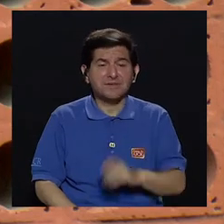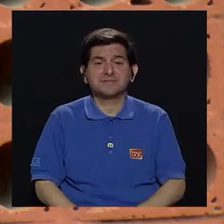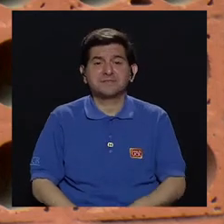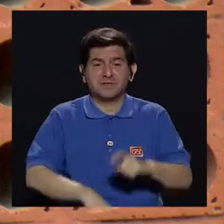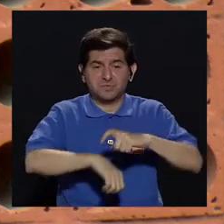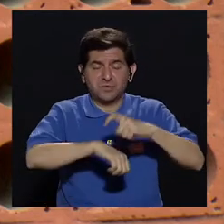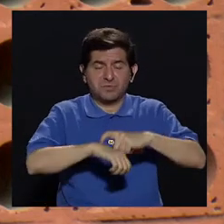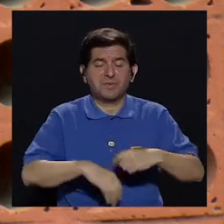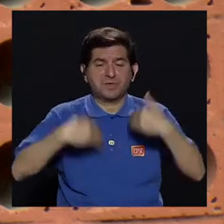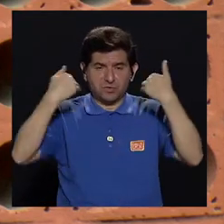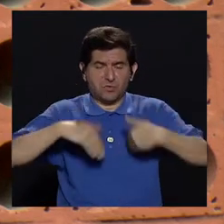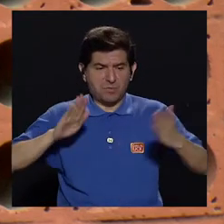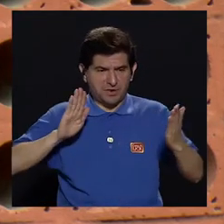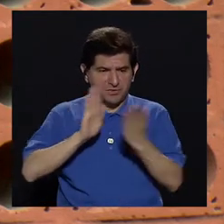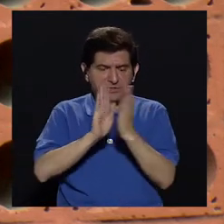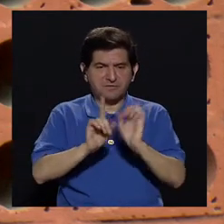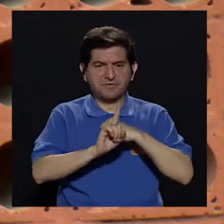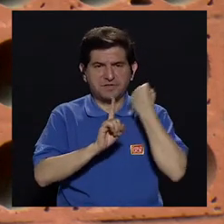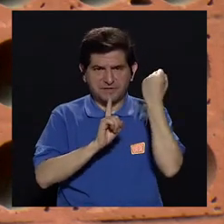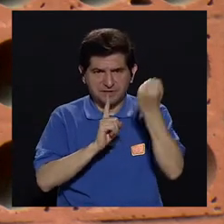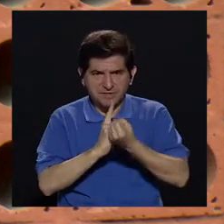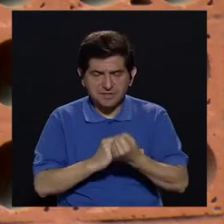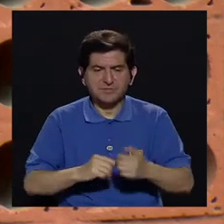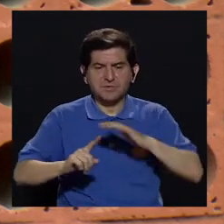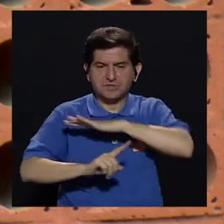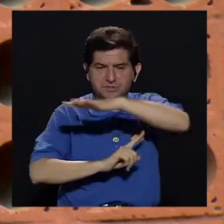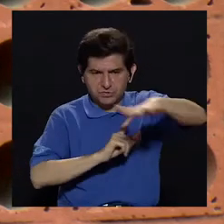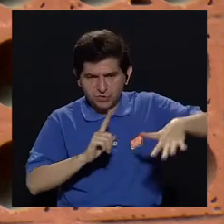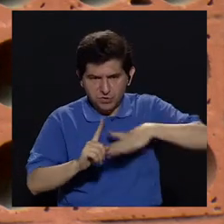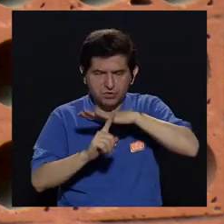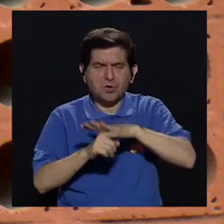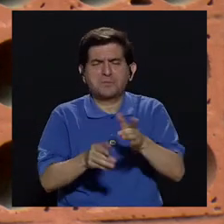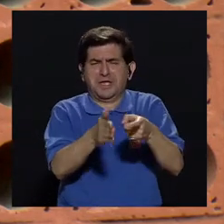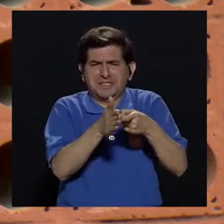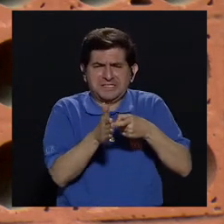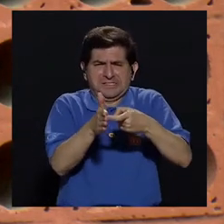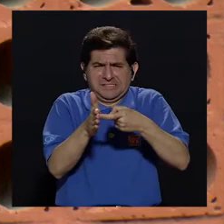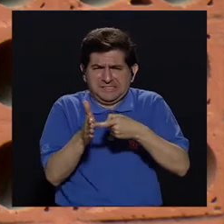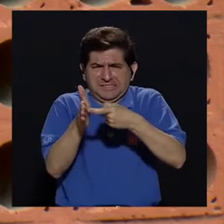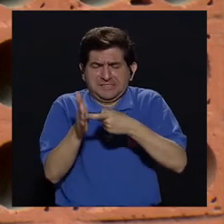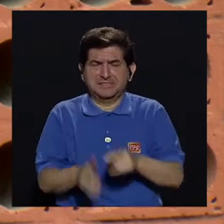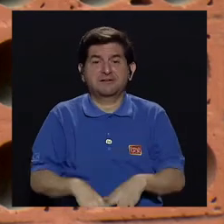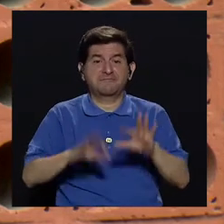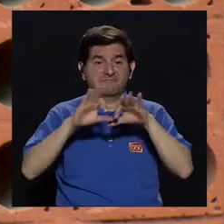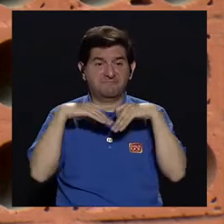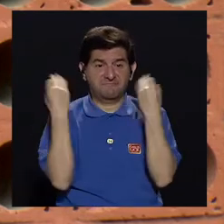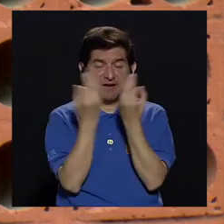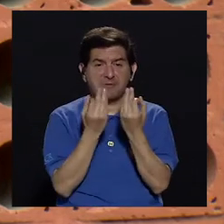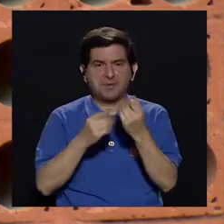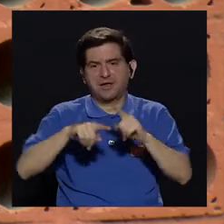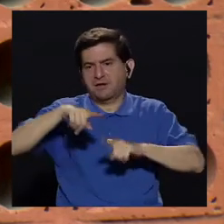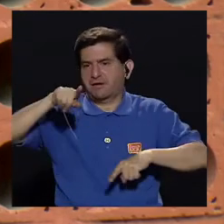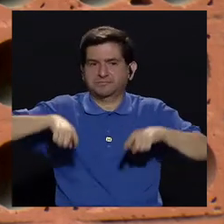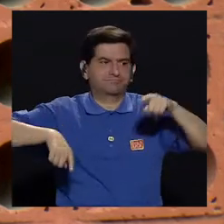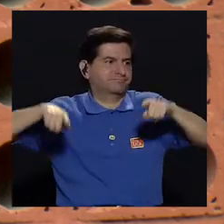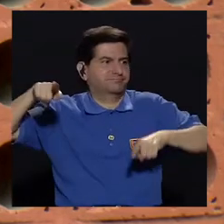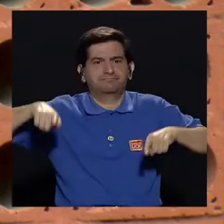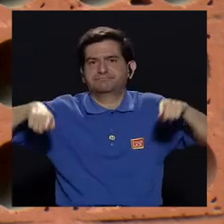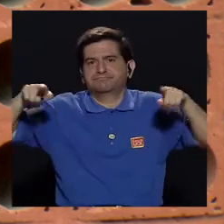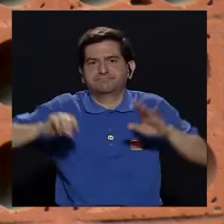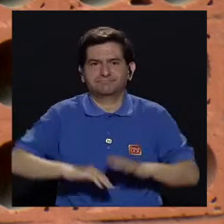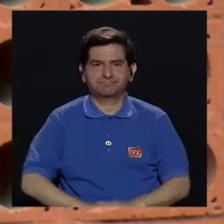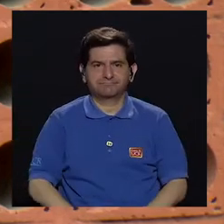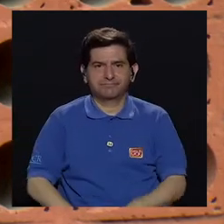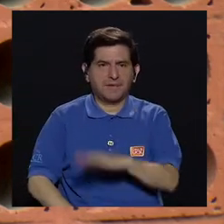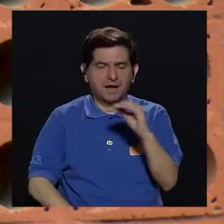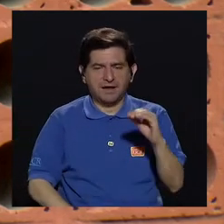la dificultad de un ser humano de afrontar, las exigencias quizás de un medio ambiente muy demandante. Las familias son diversas en